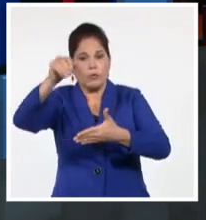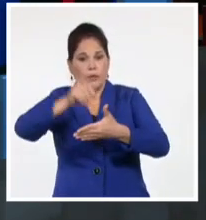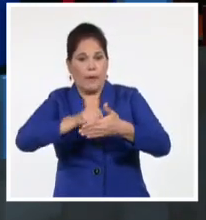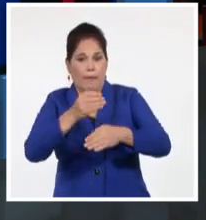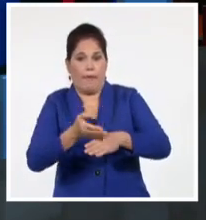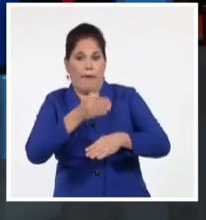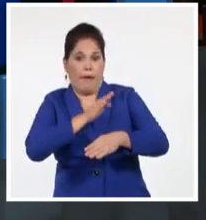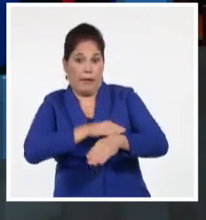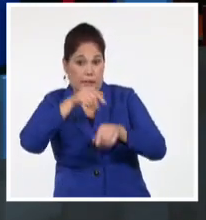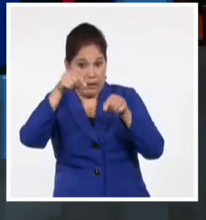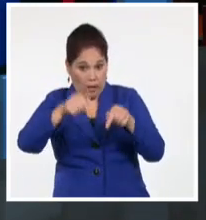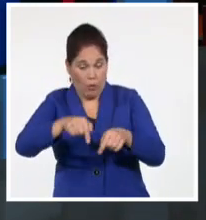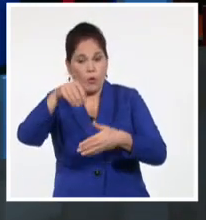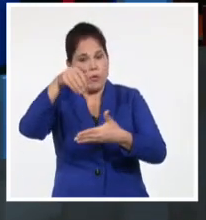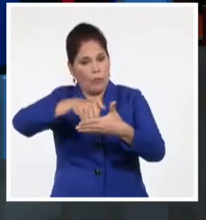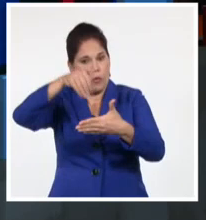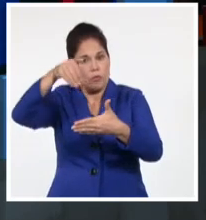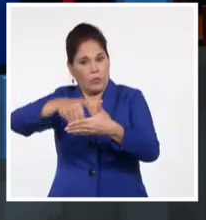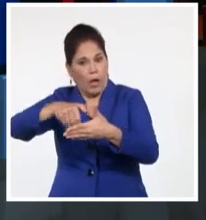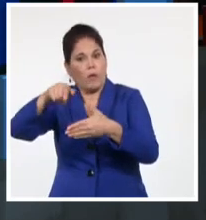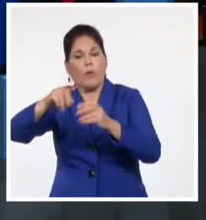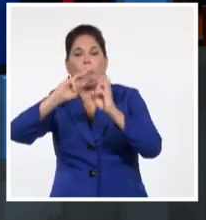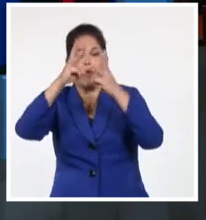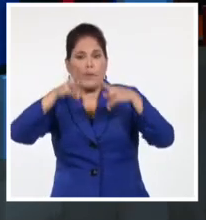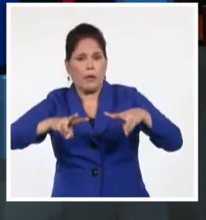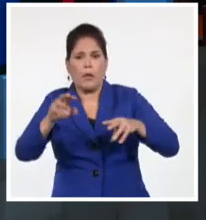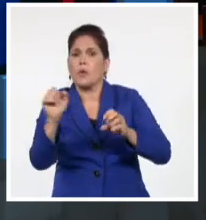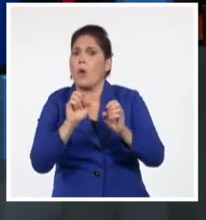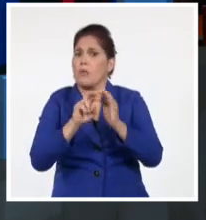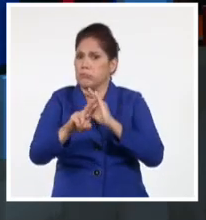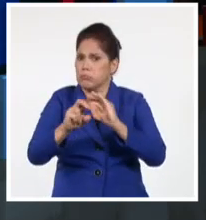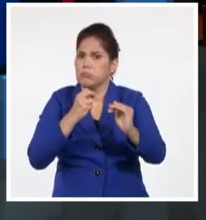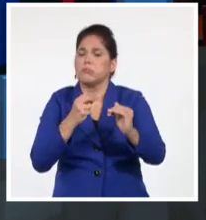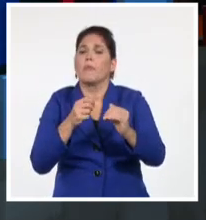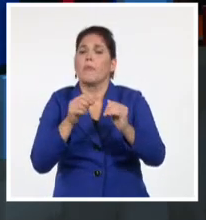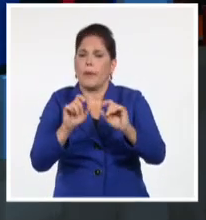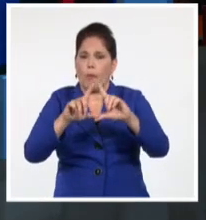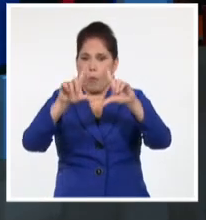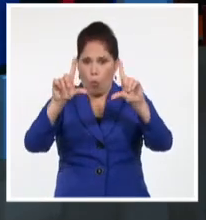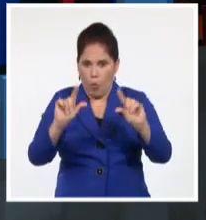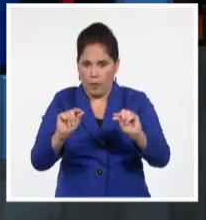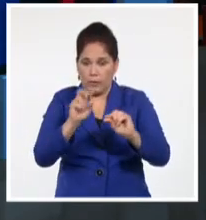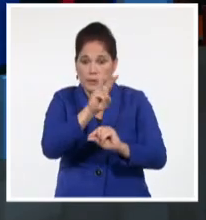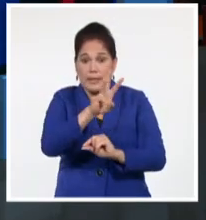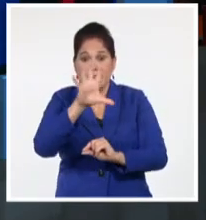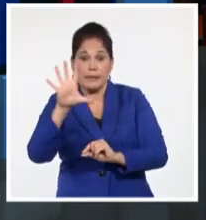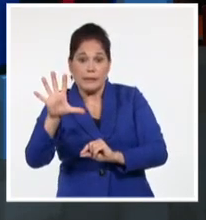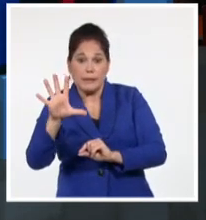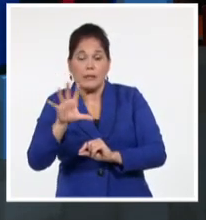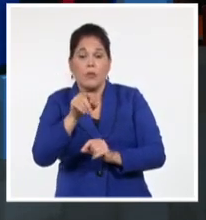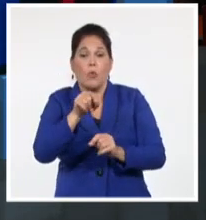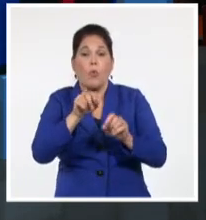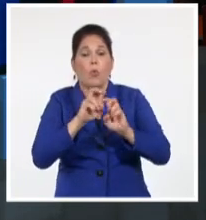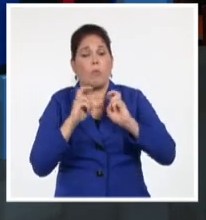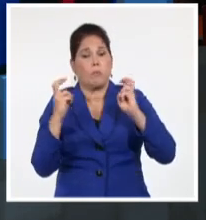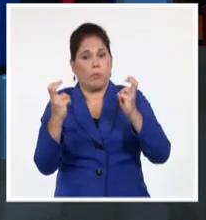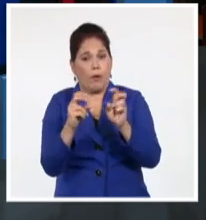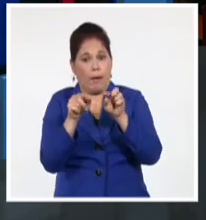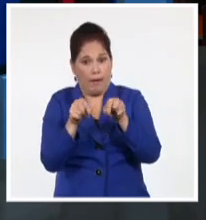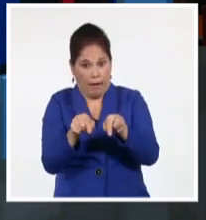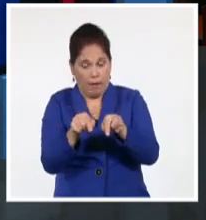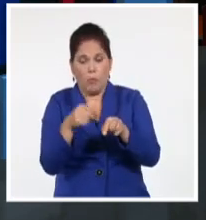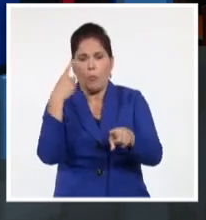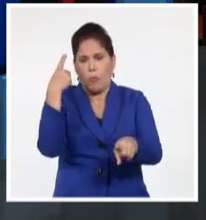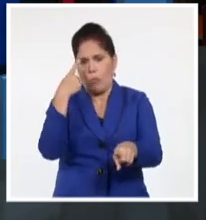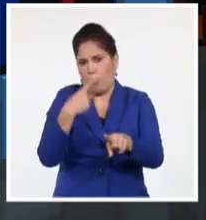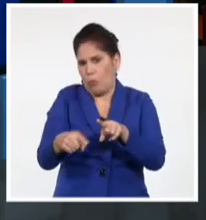y hoy, de manera tanto presencial como por correo, se siguieron recibiendo boletas. 35 puestos en el Senado están en juego, así